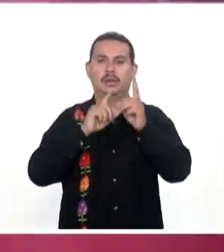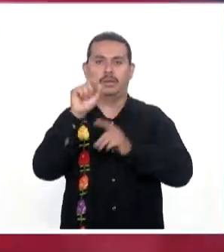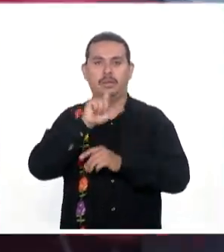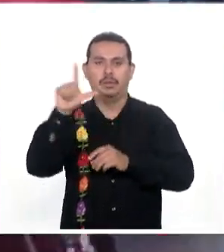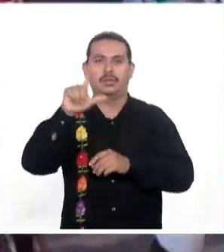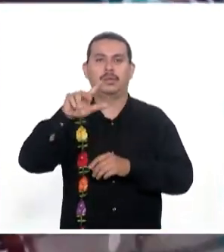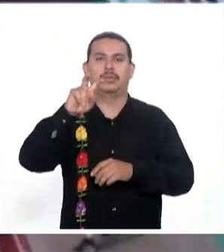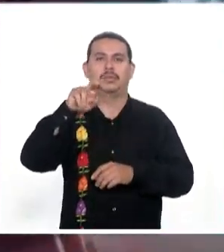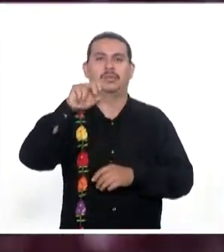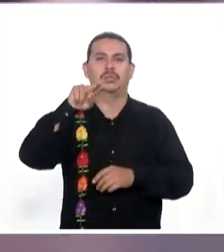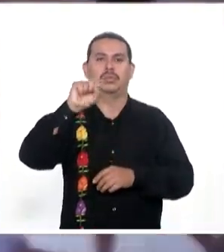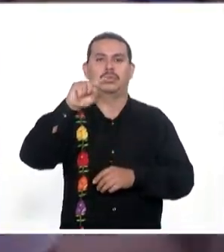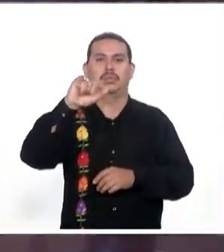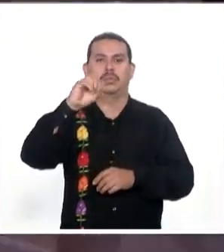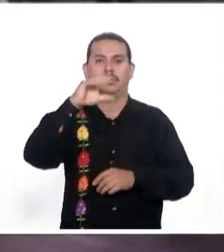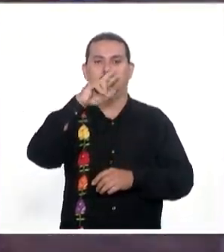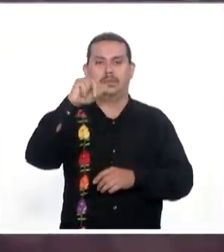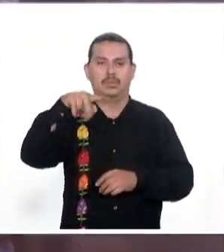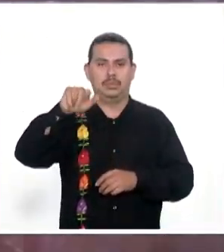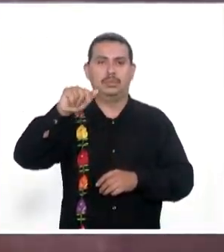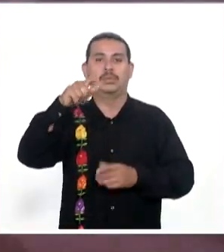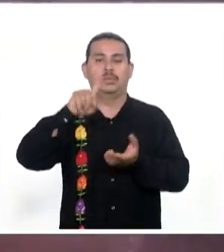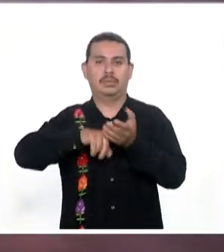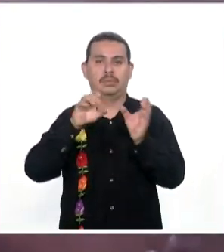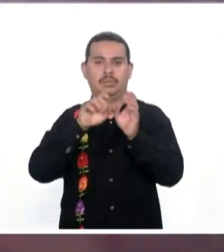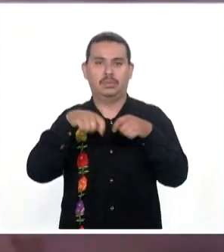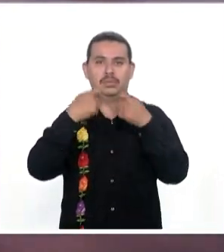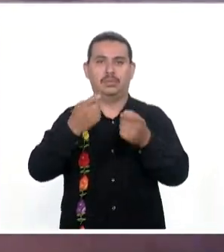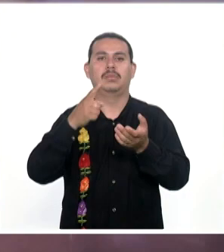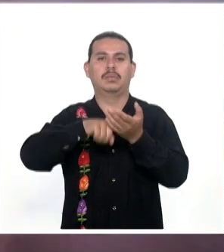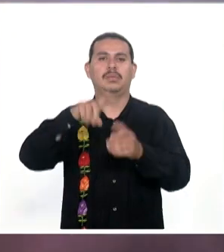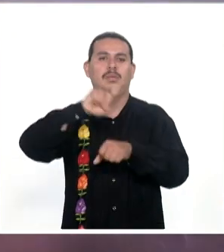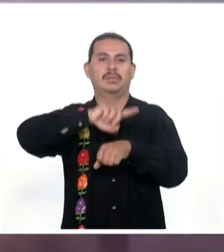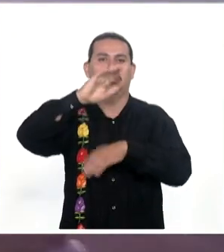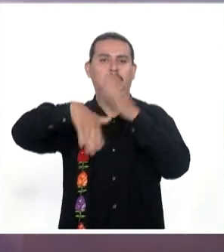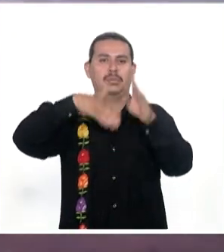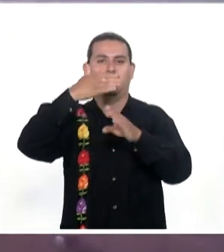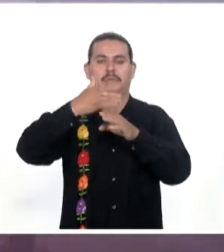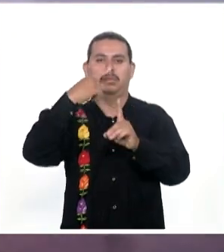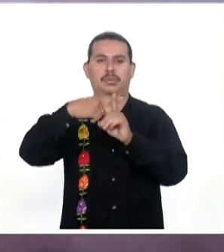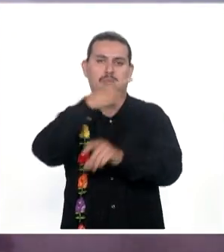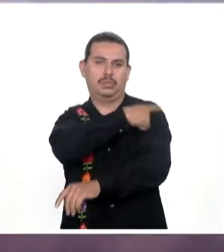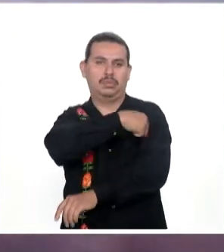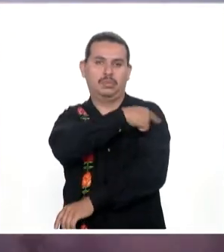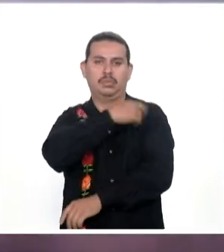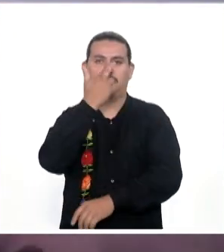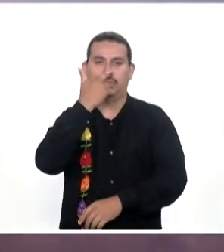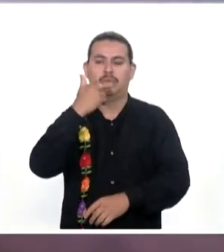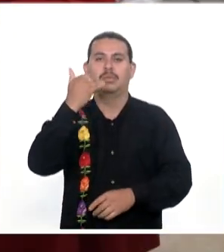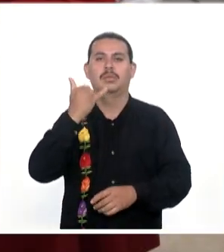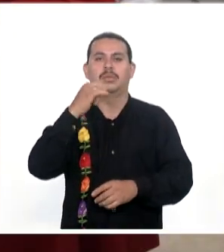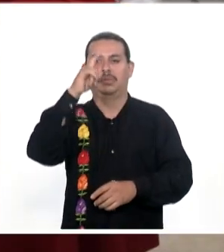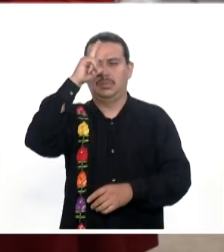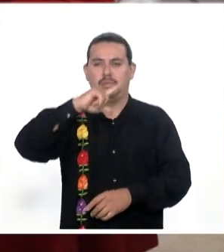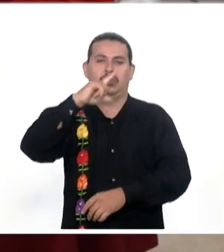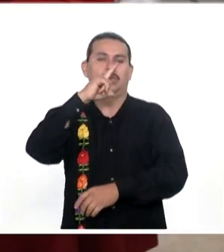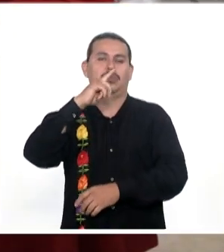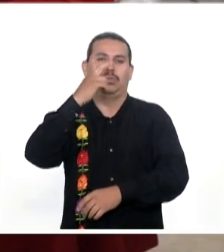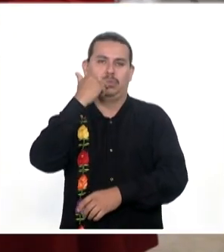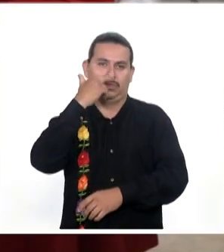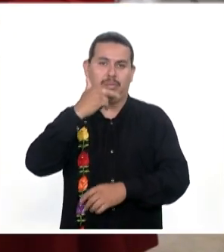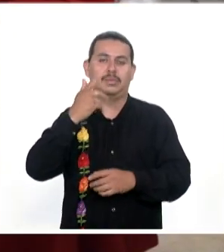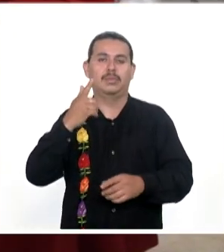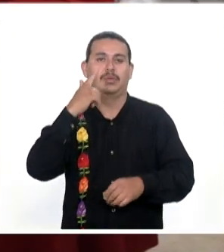el polideportivo Venustiano Carranza El certamen Se organiza En el marco Del día mundial De la Cruz Roja Y media luna roja